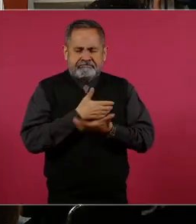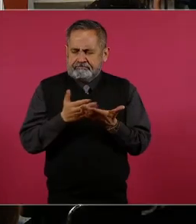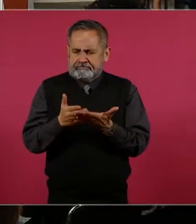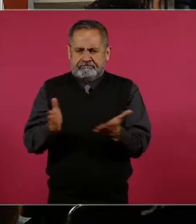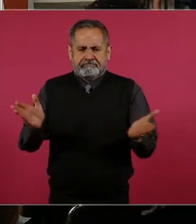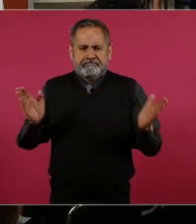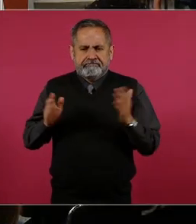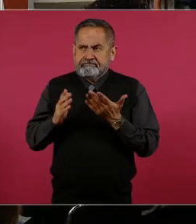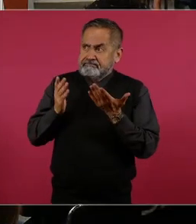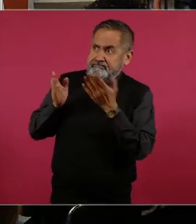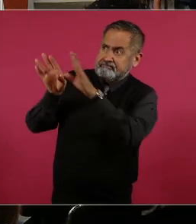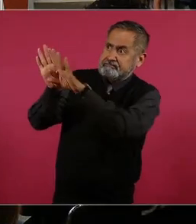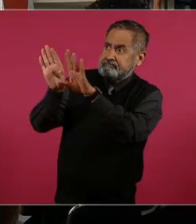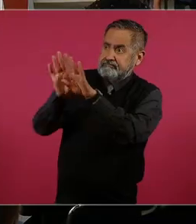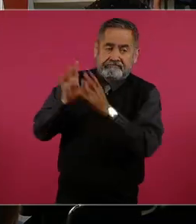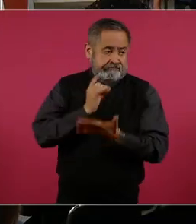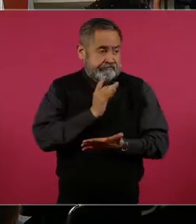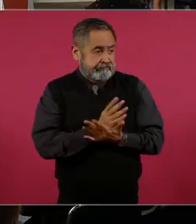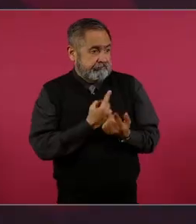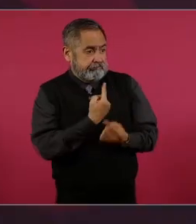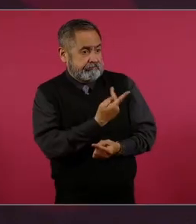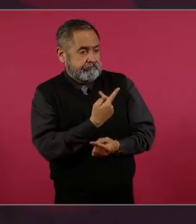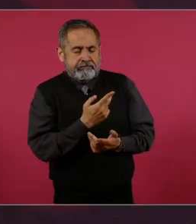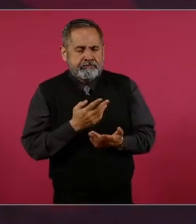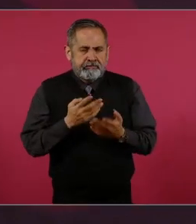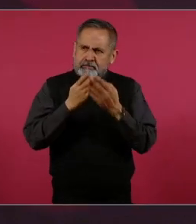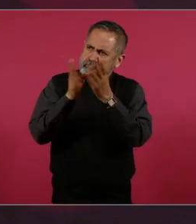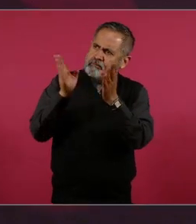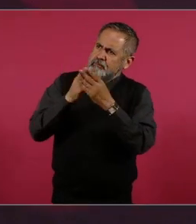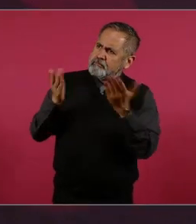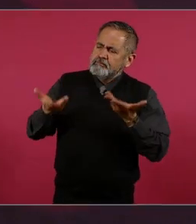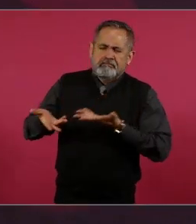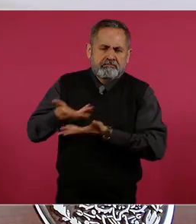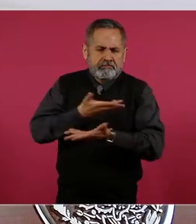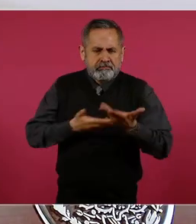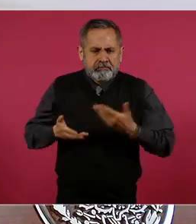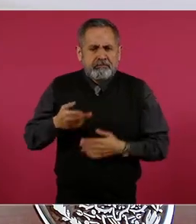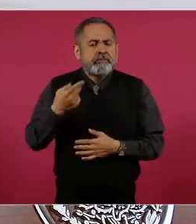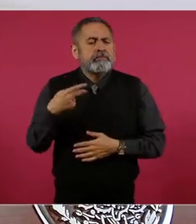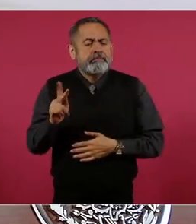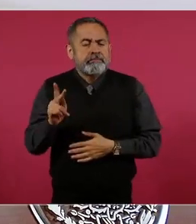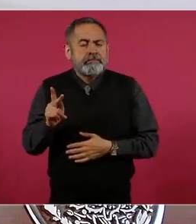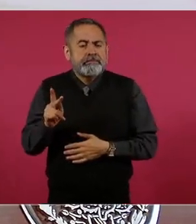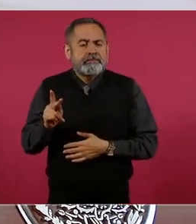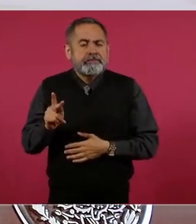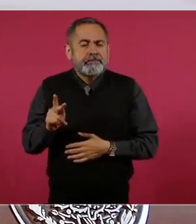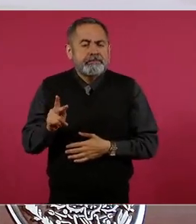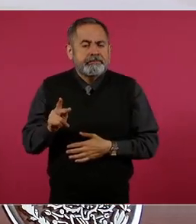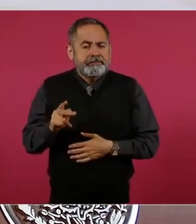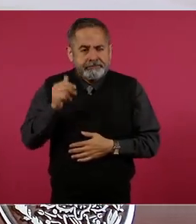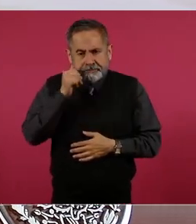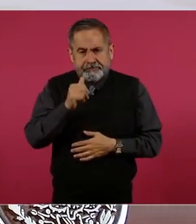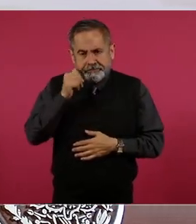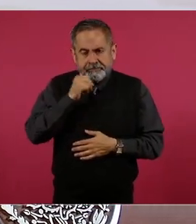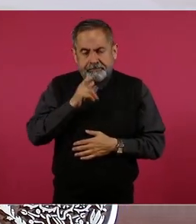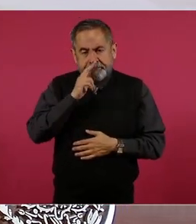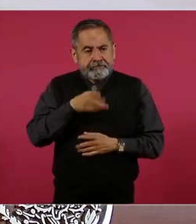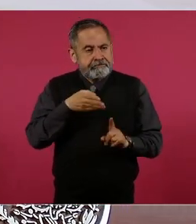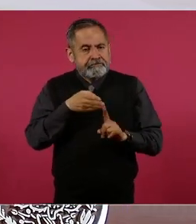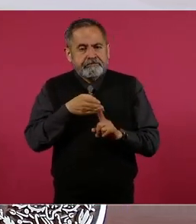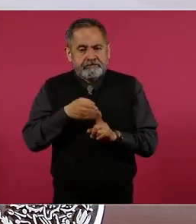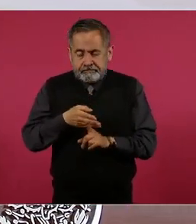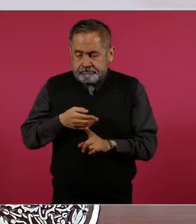no cerrarnos, no cerrar nuestras economías, pero sí procurar la